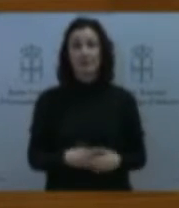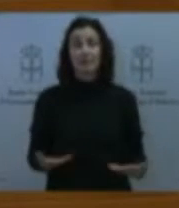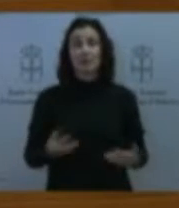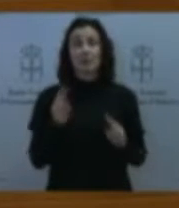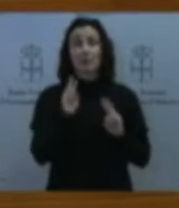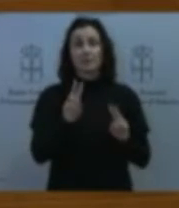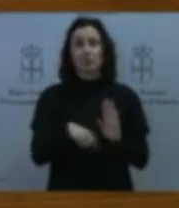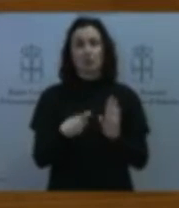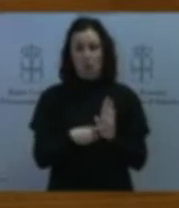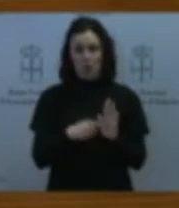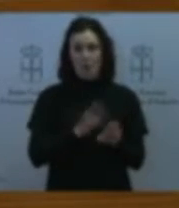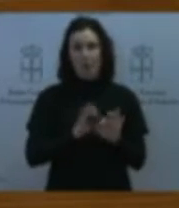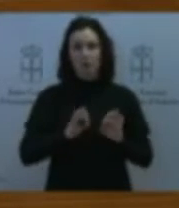comunidad.